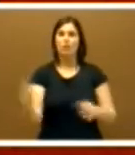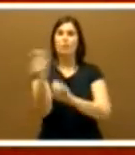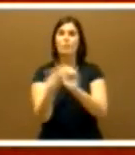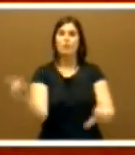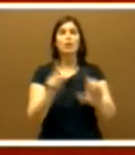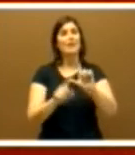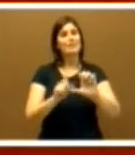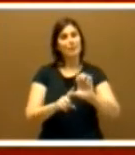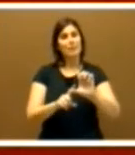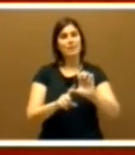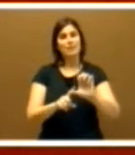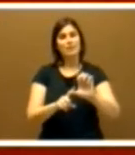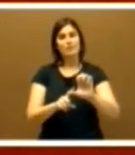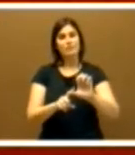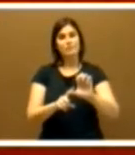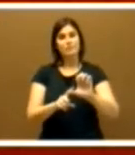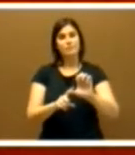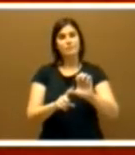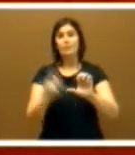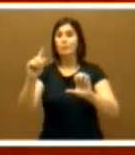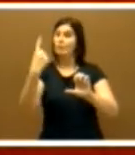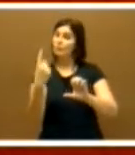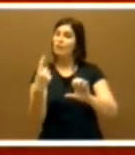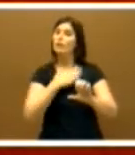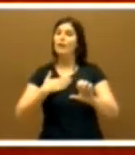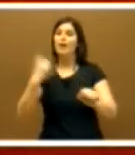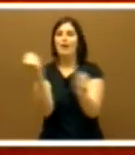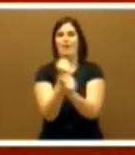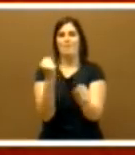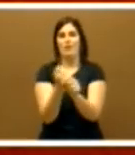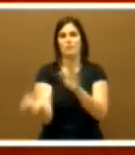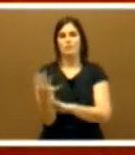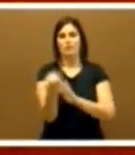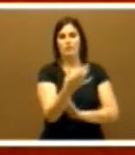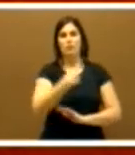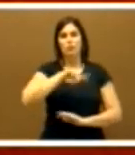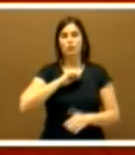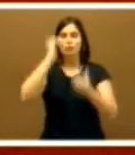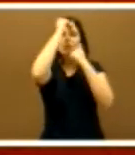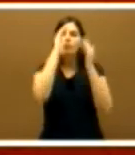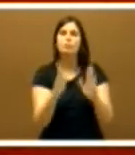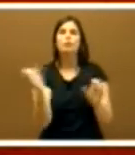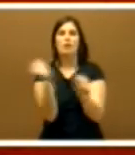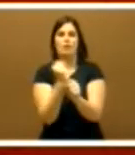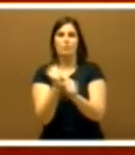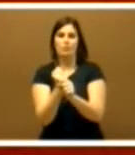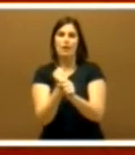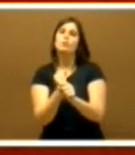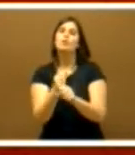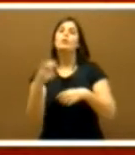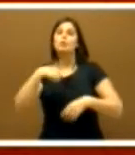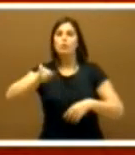Lo primero, el empleo. Para ello nos centraremos más en lo que nos une